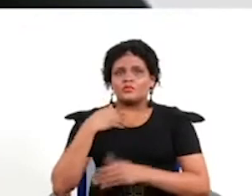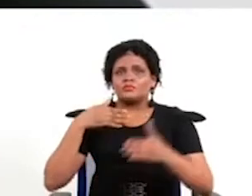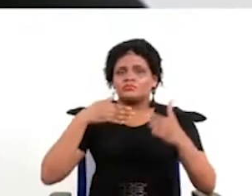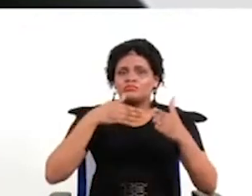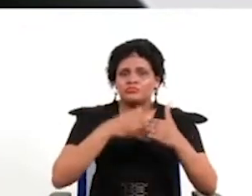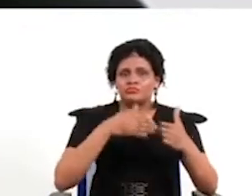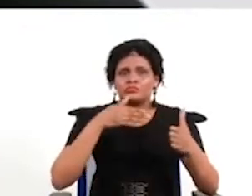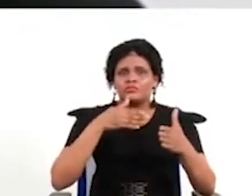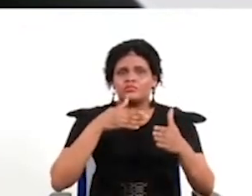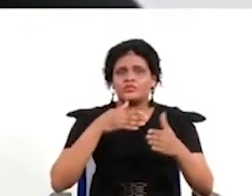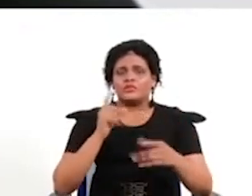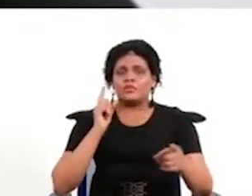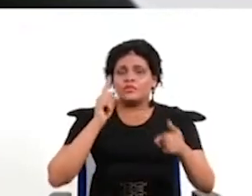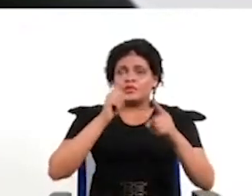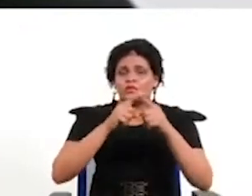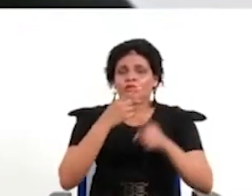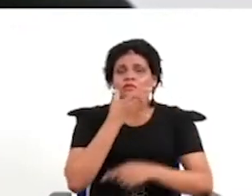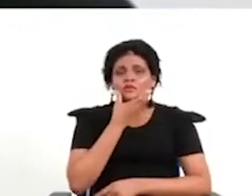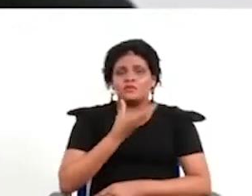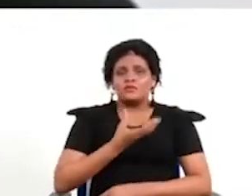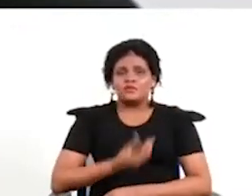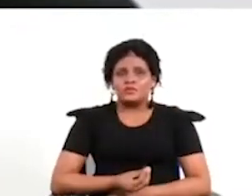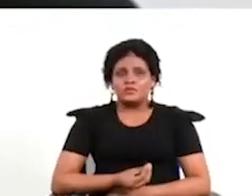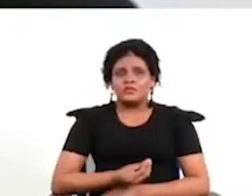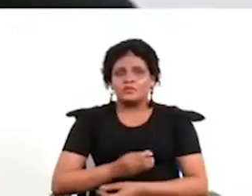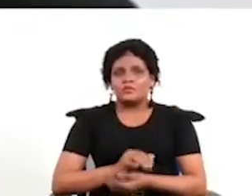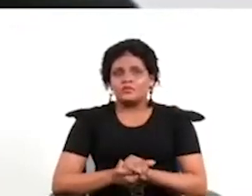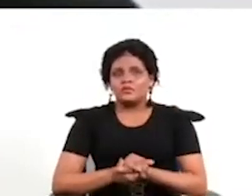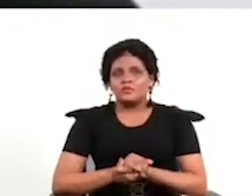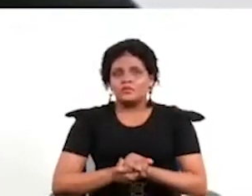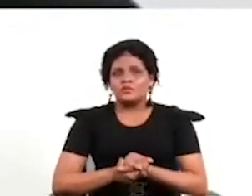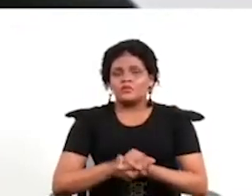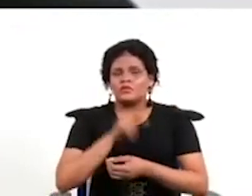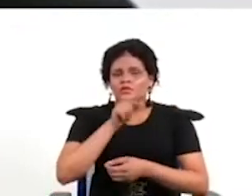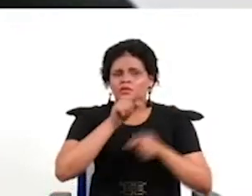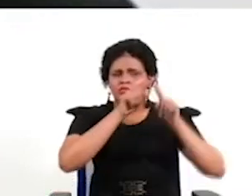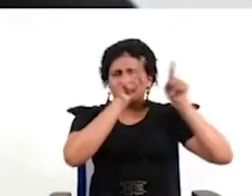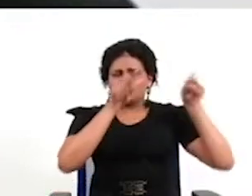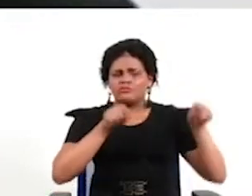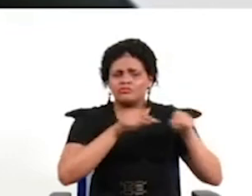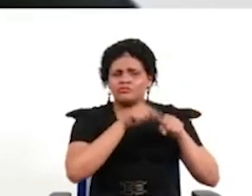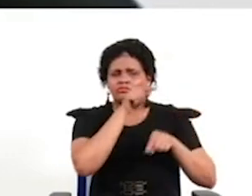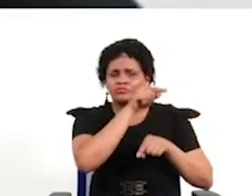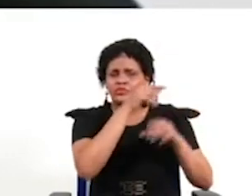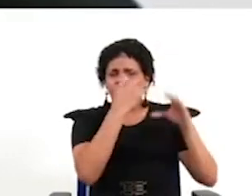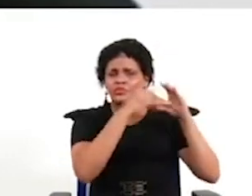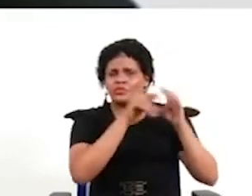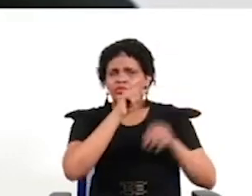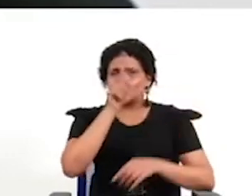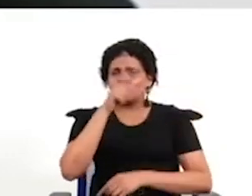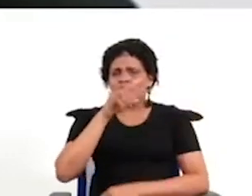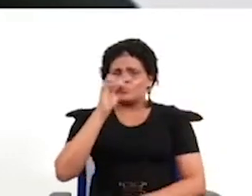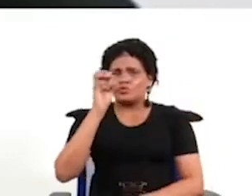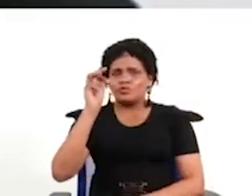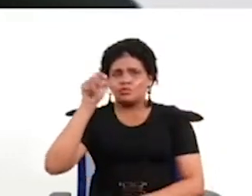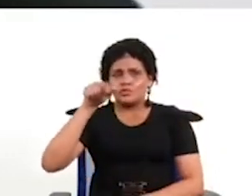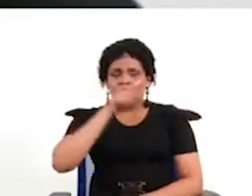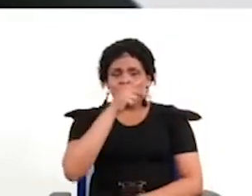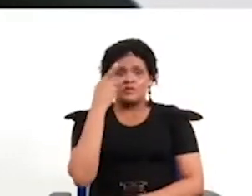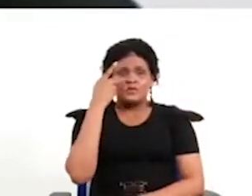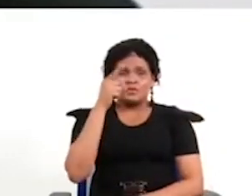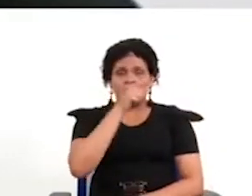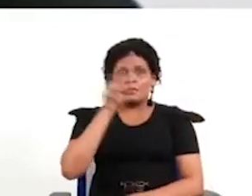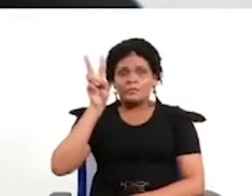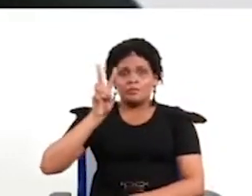hasta hasta diciembre se les invita a todos pueden seguirlo a través de la plataforma Zoom y a través de la plataforma YouTube del Instituto de Estudios